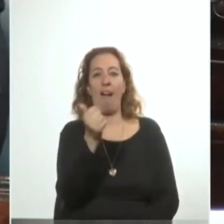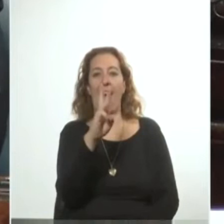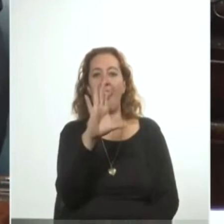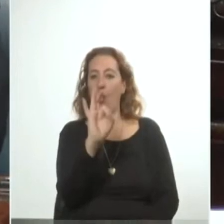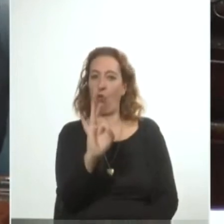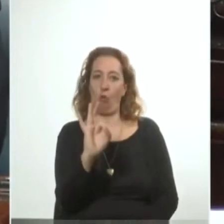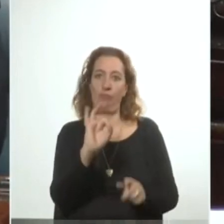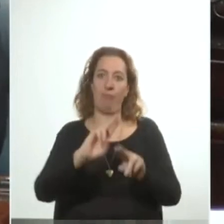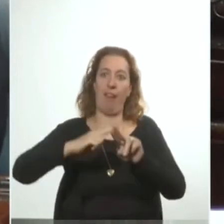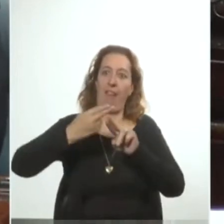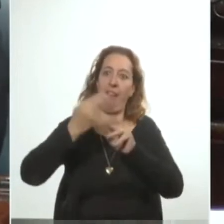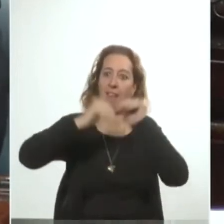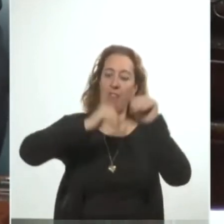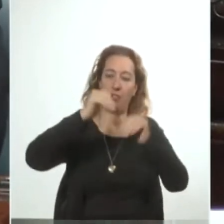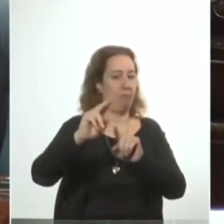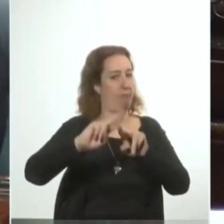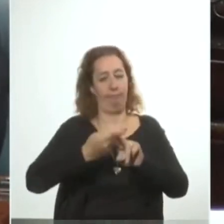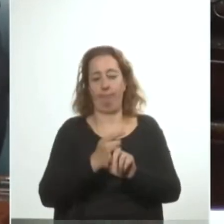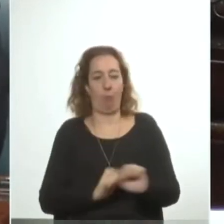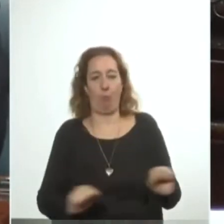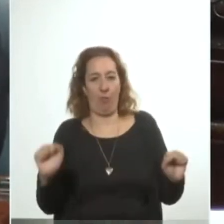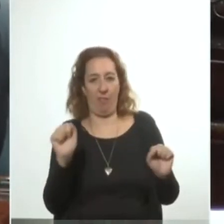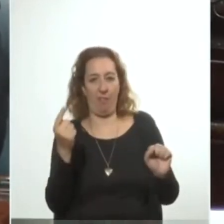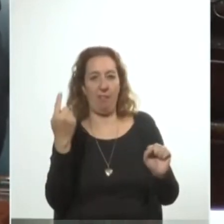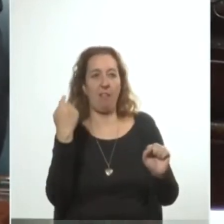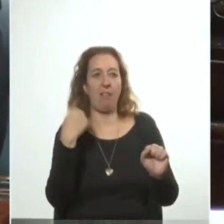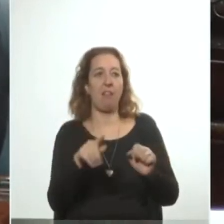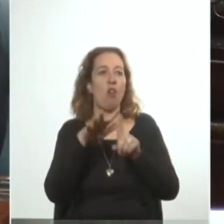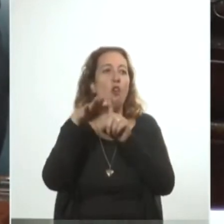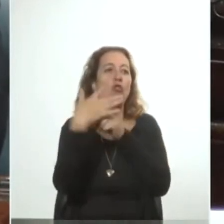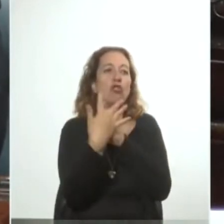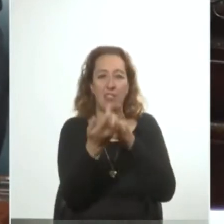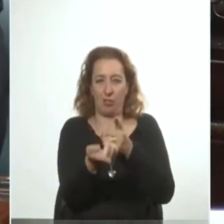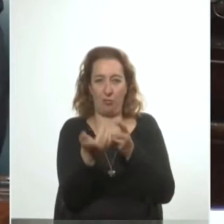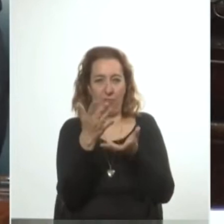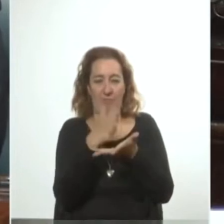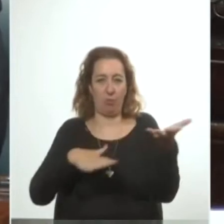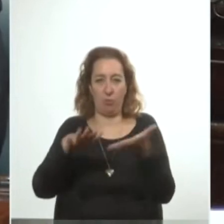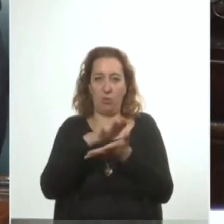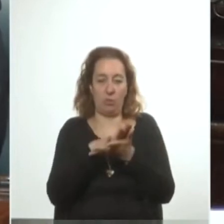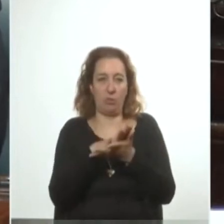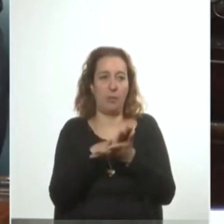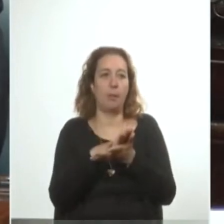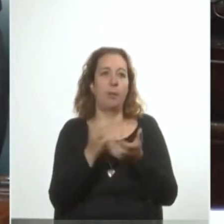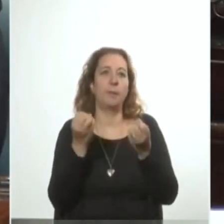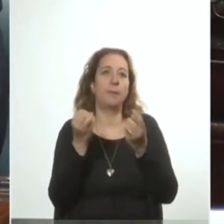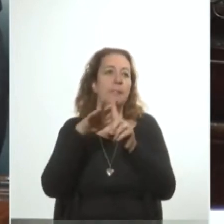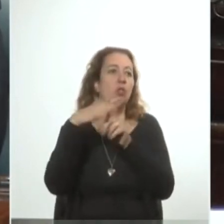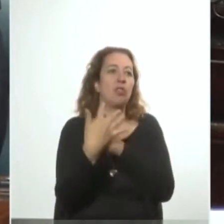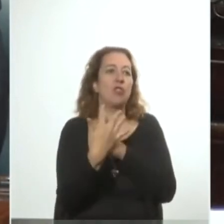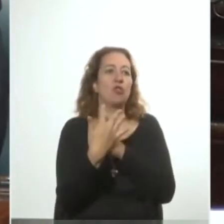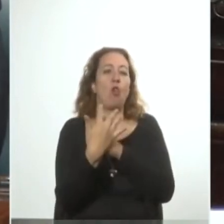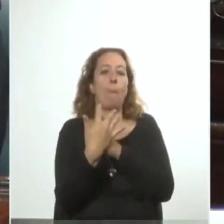poco podía esperarse de su mandato, más en el contexto que este se estaba dando, ¿verdad? Contexto que